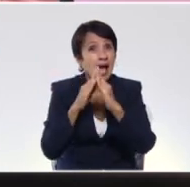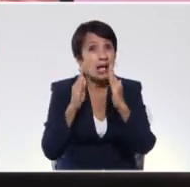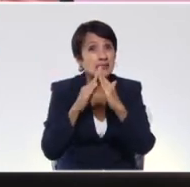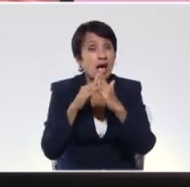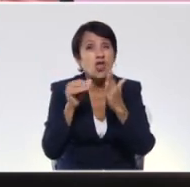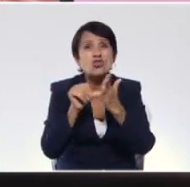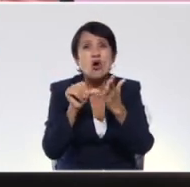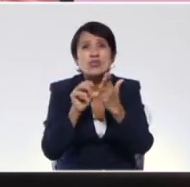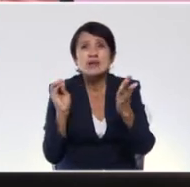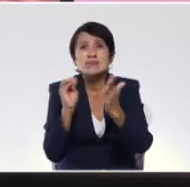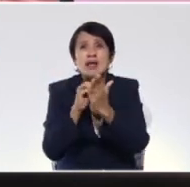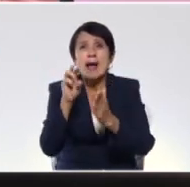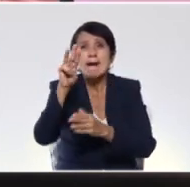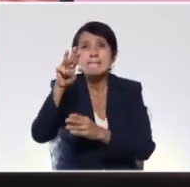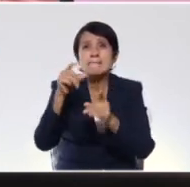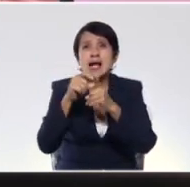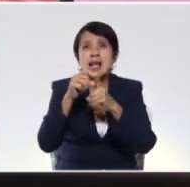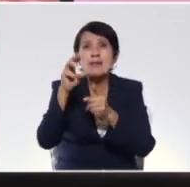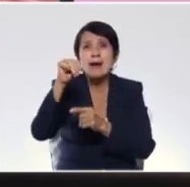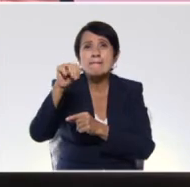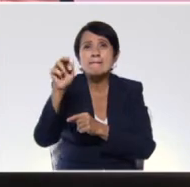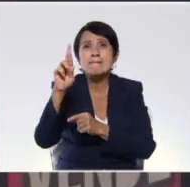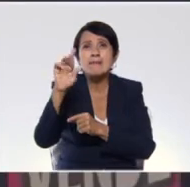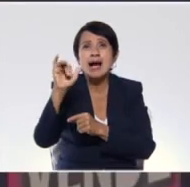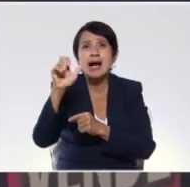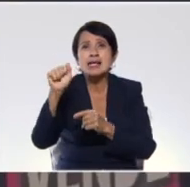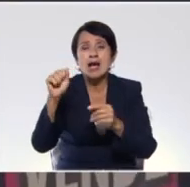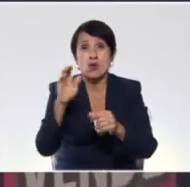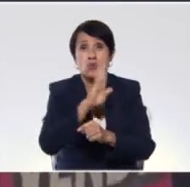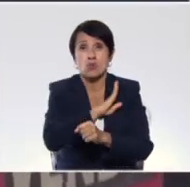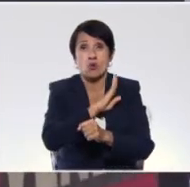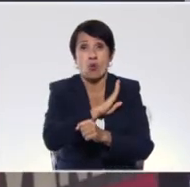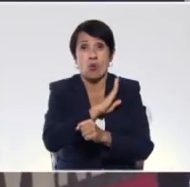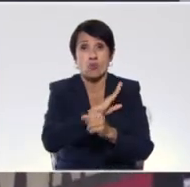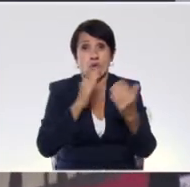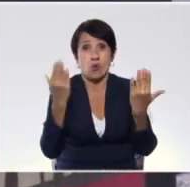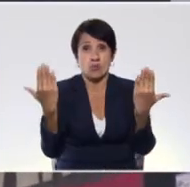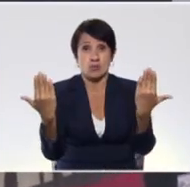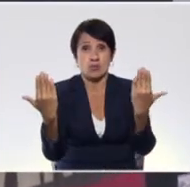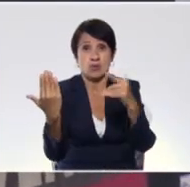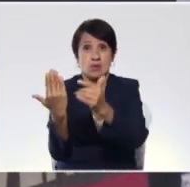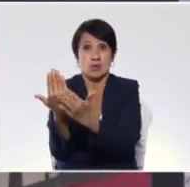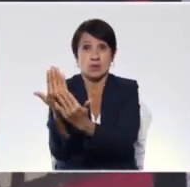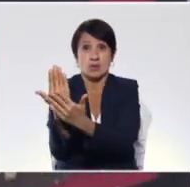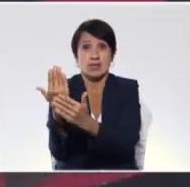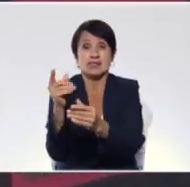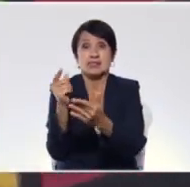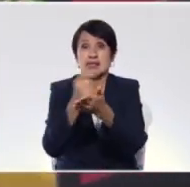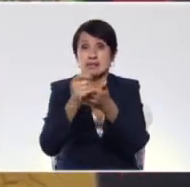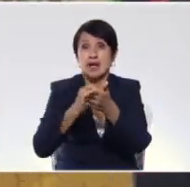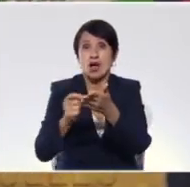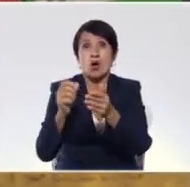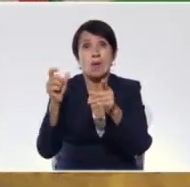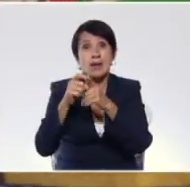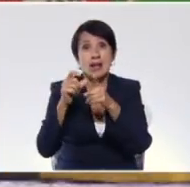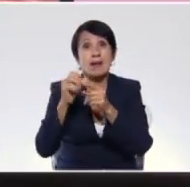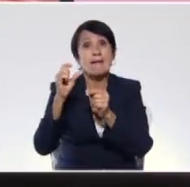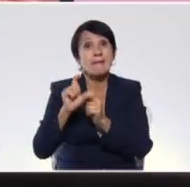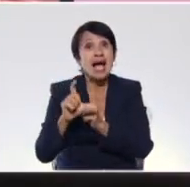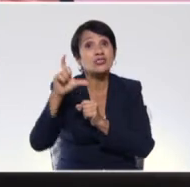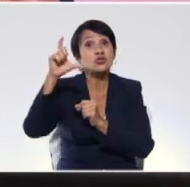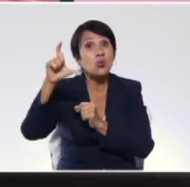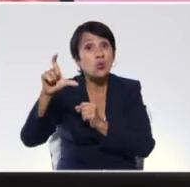Claro, es un sustantivo propio. Es un sustantivo propio, profe, y se escribe con mayúsculas. Exactamente.